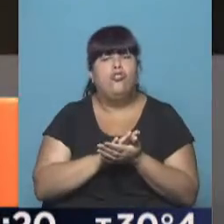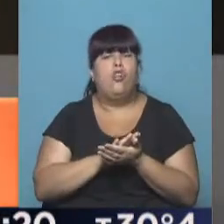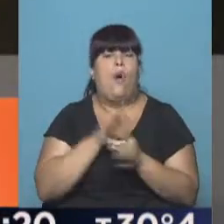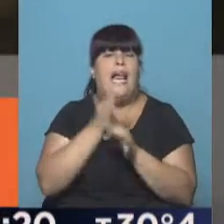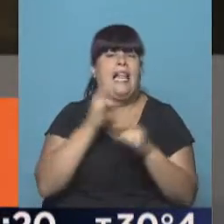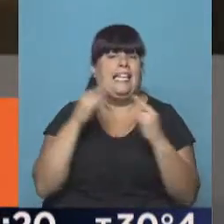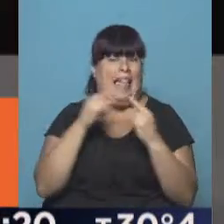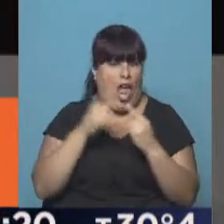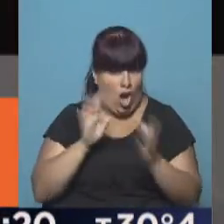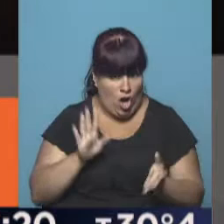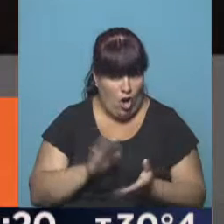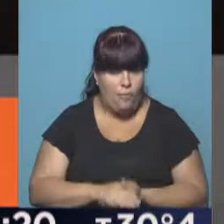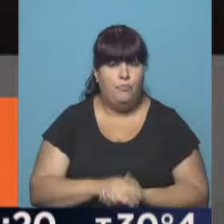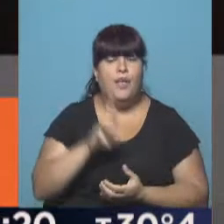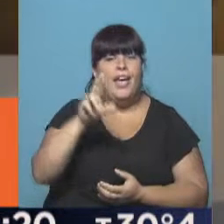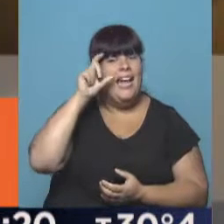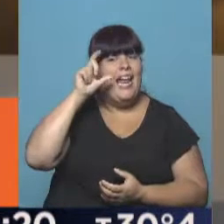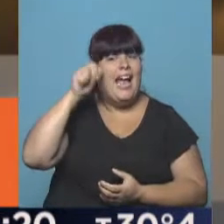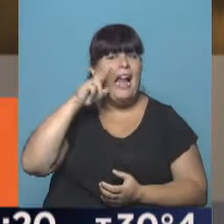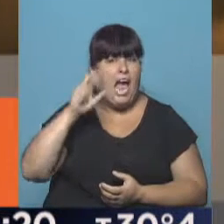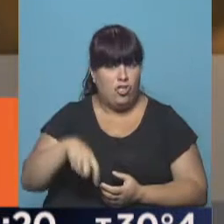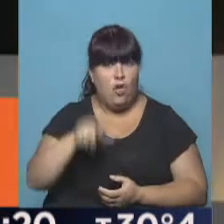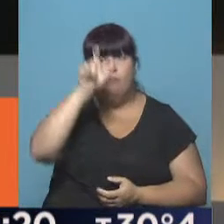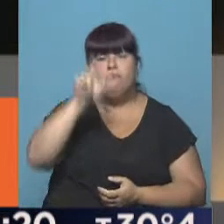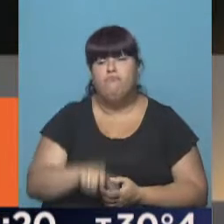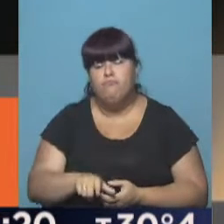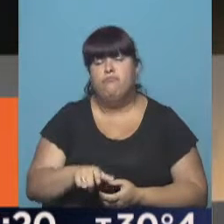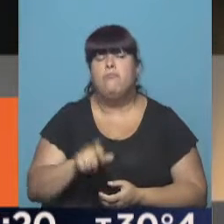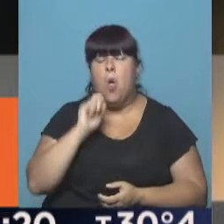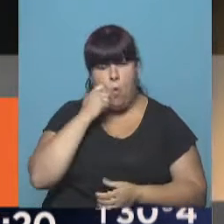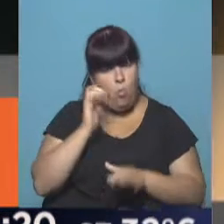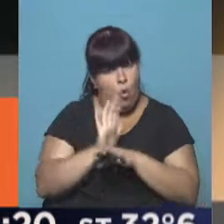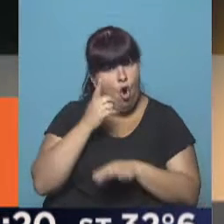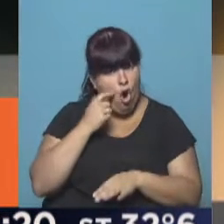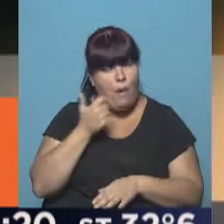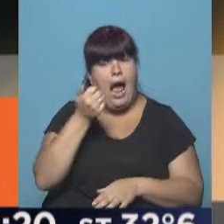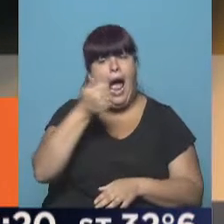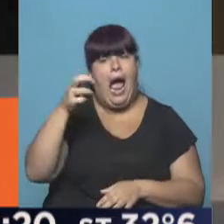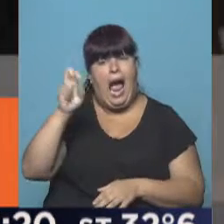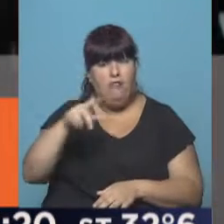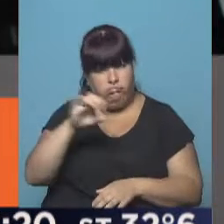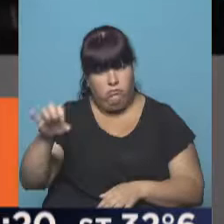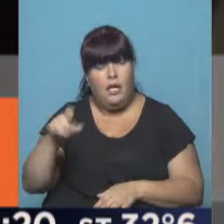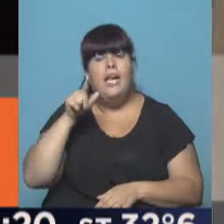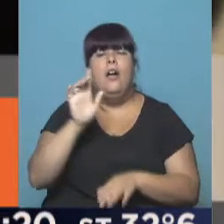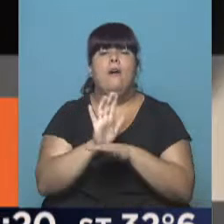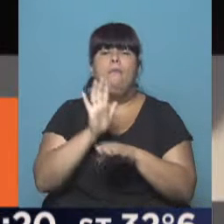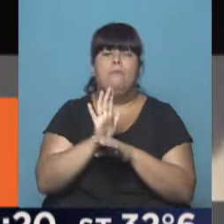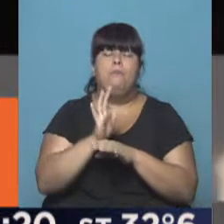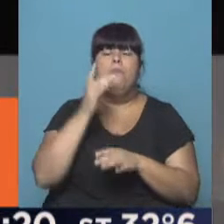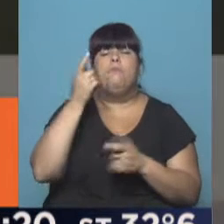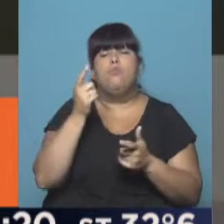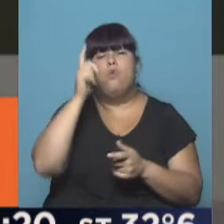el género del terror. La reencarnación. El protagonista es un buen actor como Aaron Eckhart, quien interpreta a un